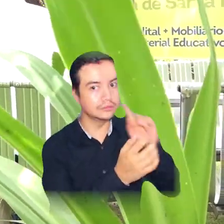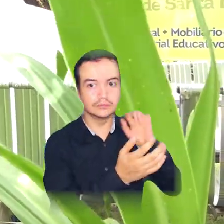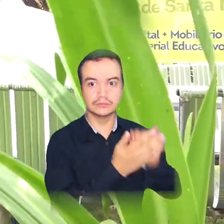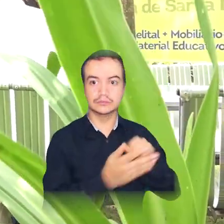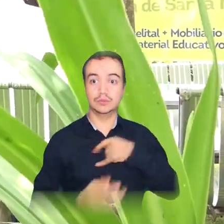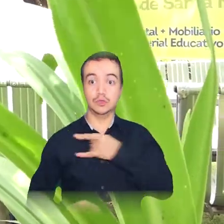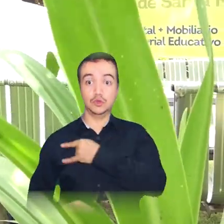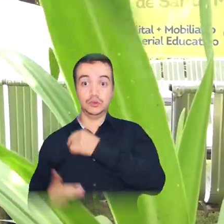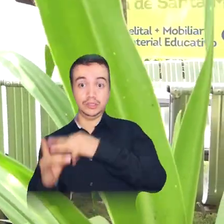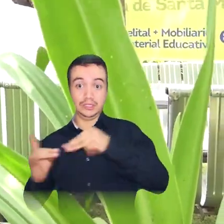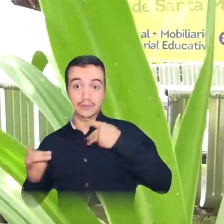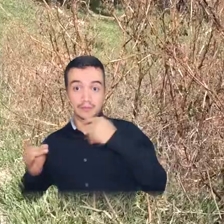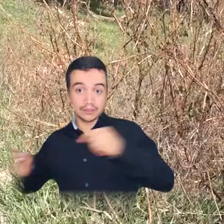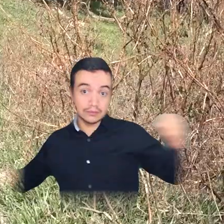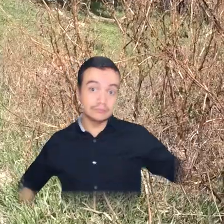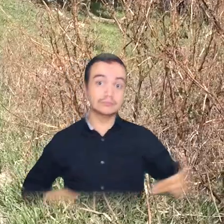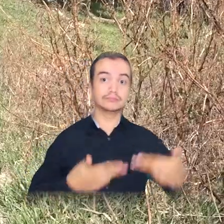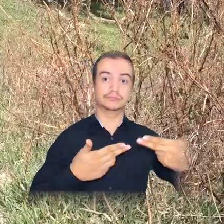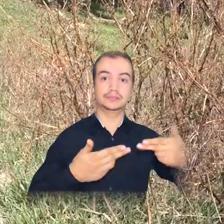comunidad.